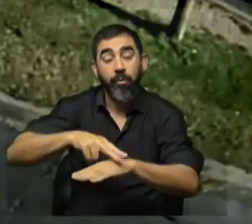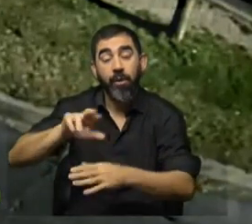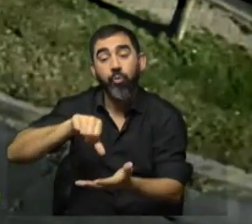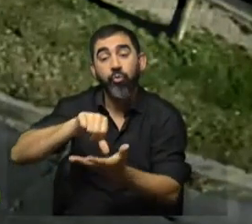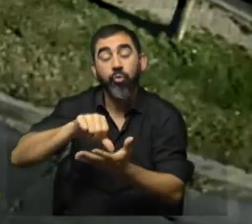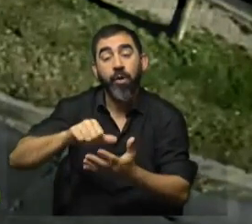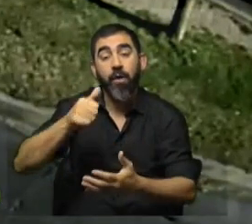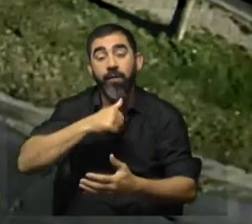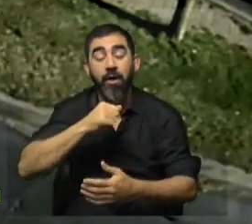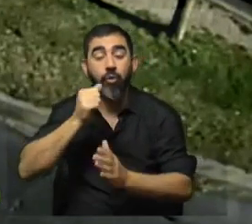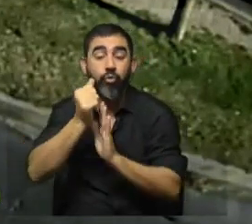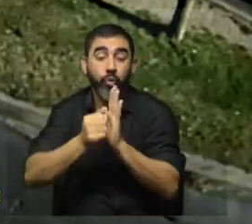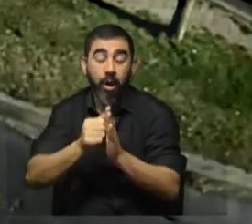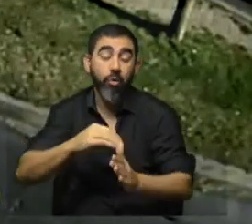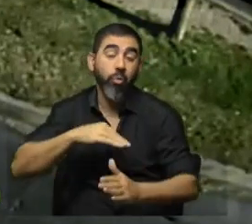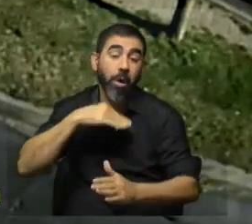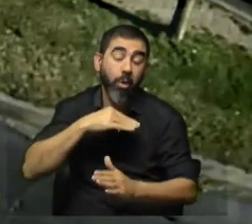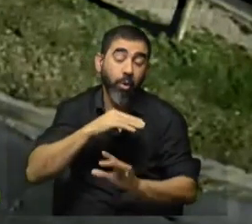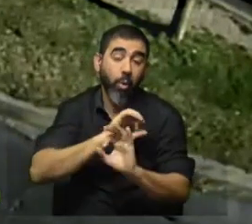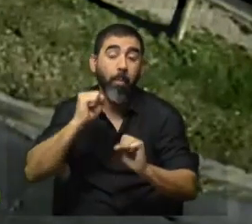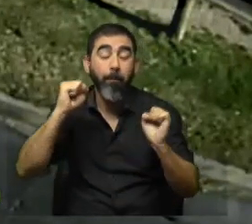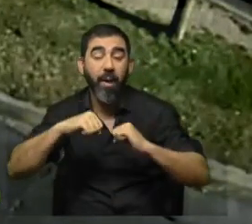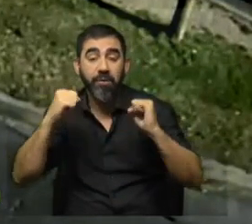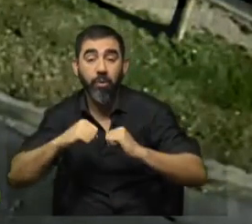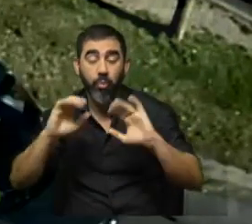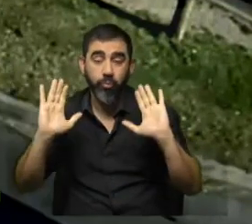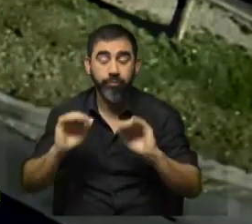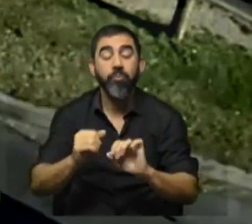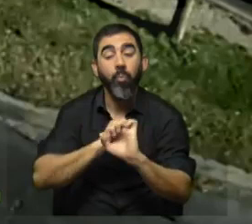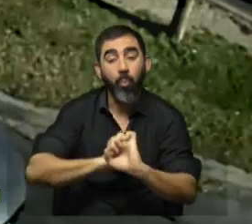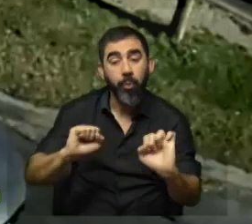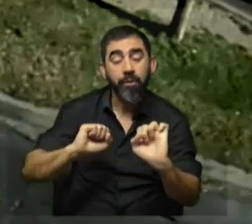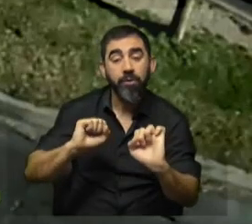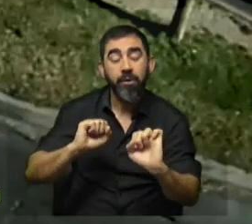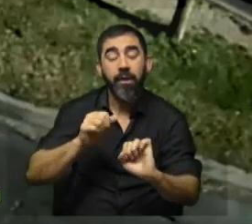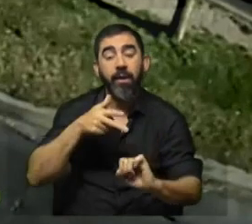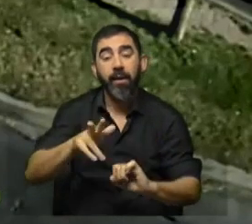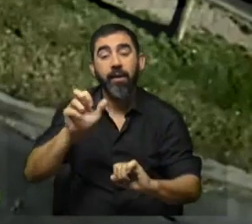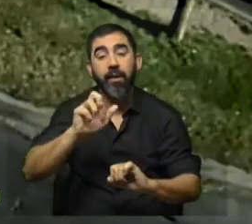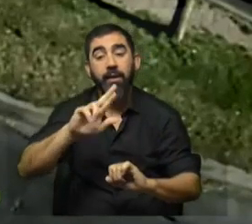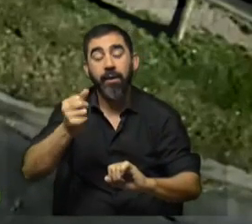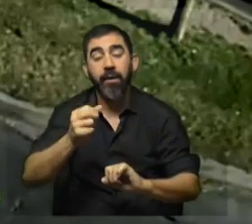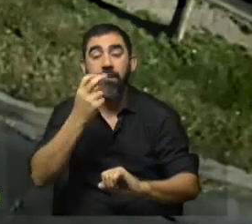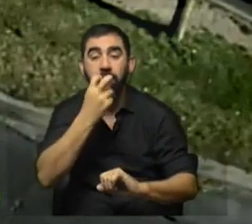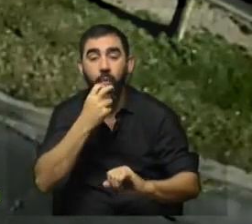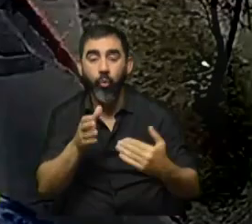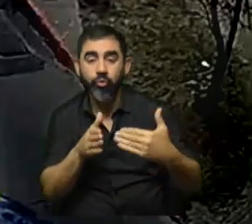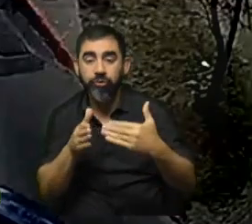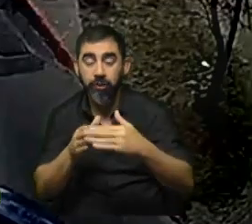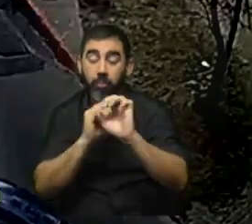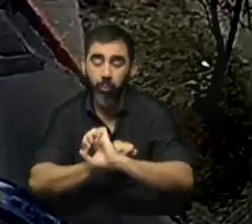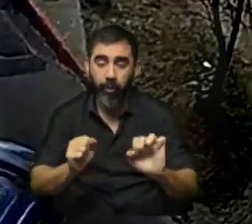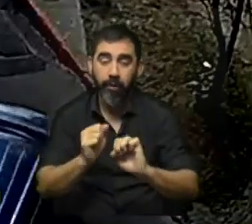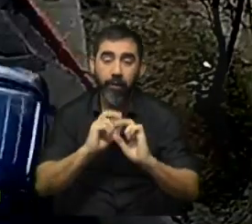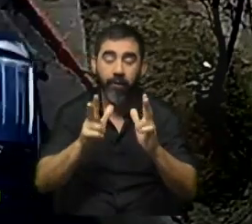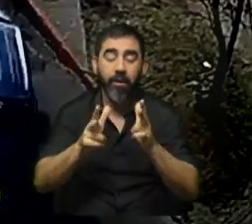por Soriano y Canelones o por País Andú y Mercedes. Como ruta de salida, se recomienda tomar por Julio Herrera, Lloves y San José, según dice el Centro